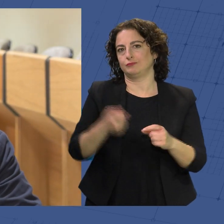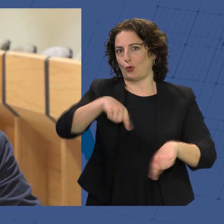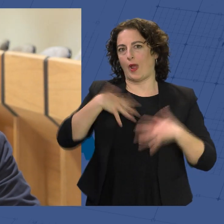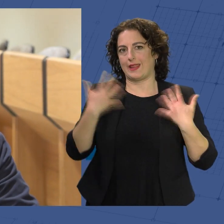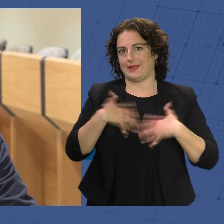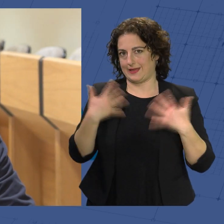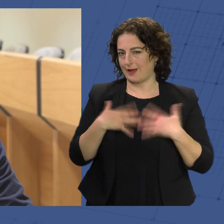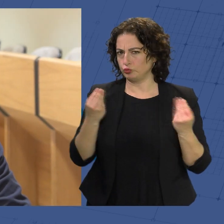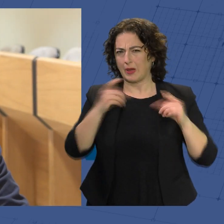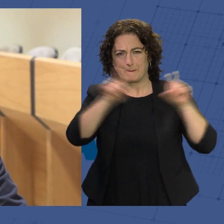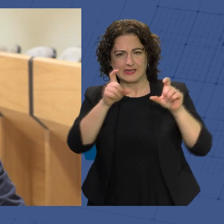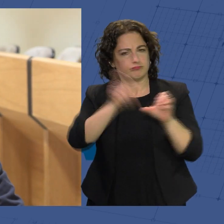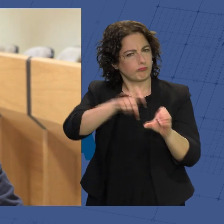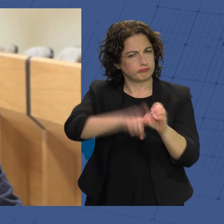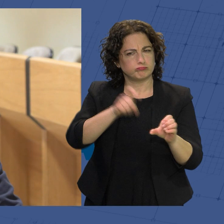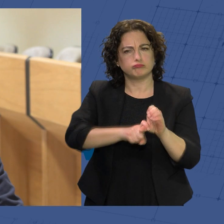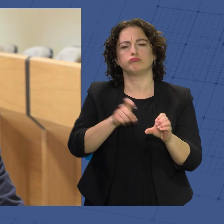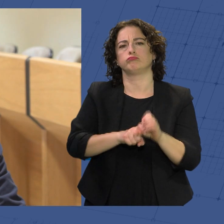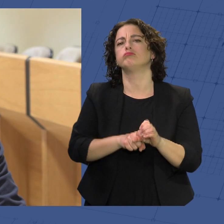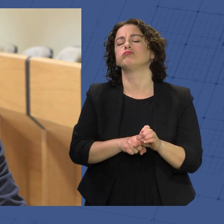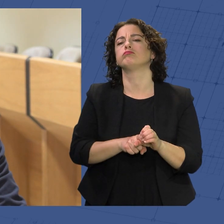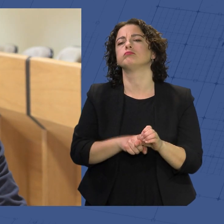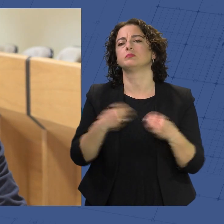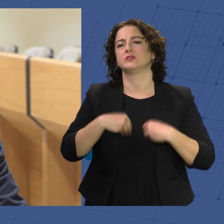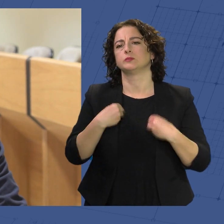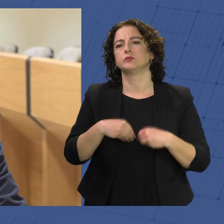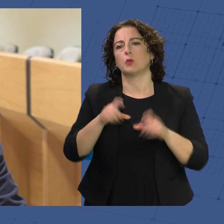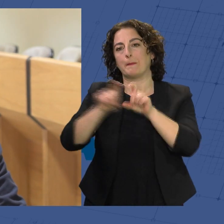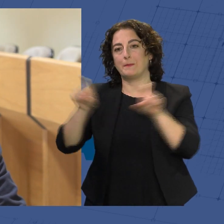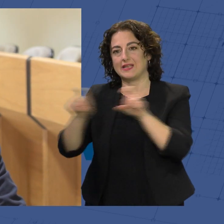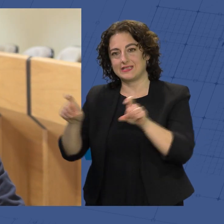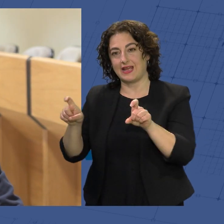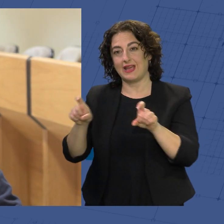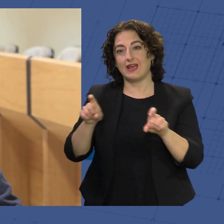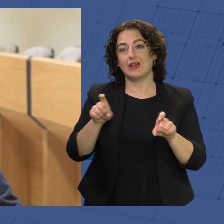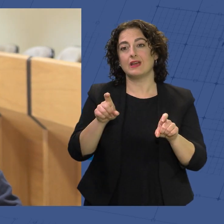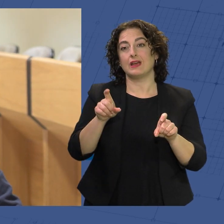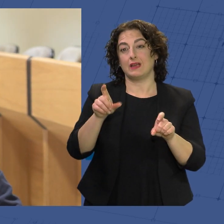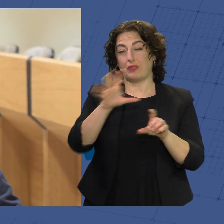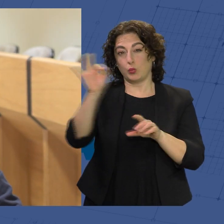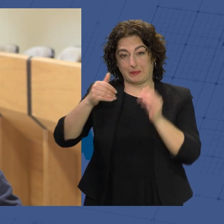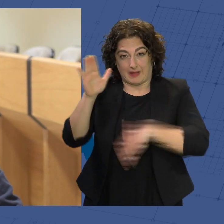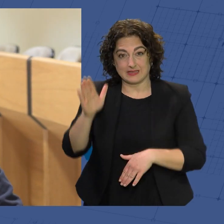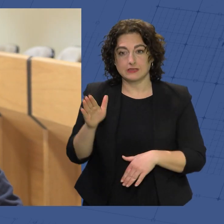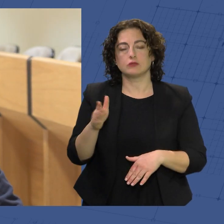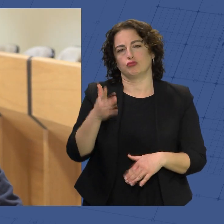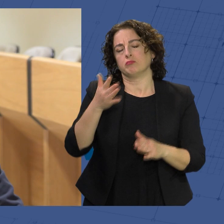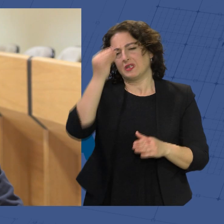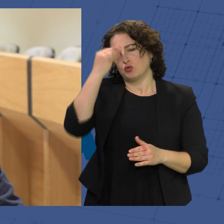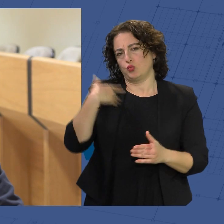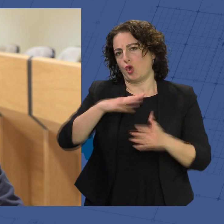muchísimas empresas participantes, creo que he referido a esta mil empresas y más de cinco países distintos. Por lo tanto, creo que es una gran noticia